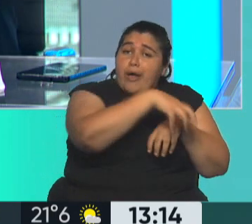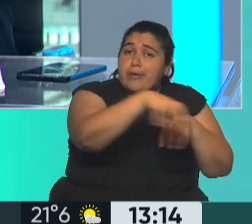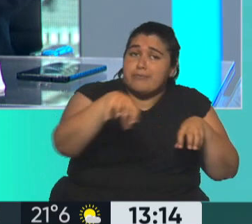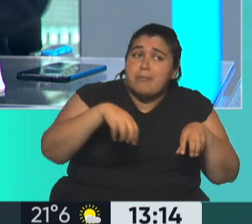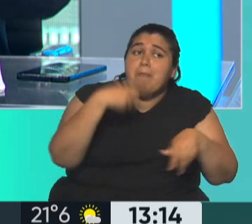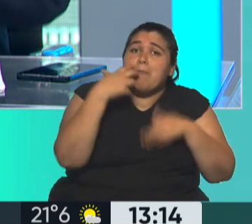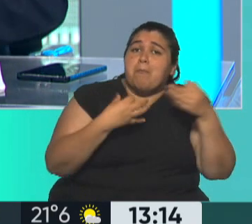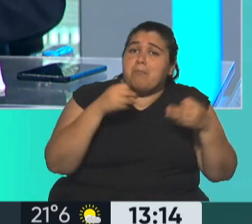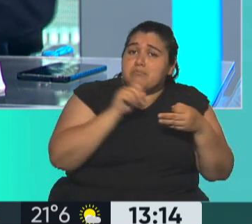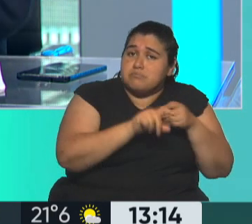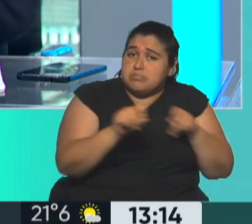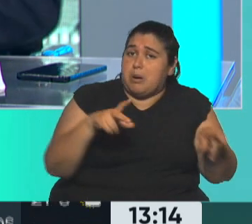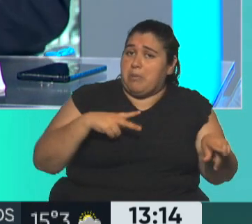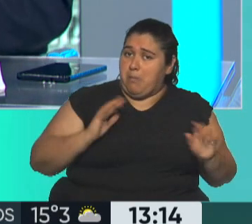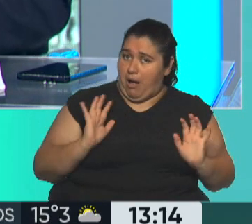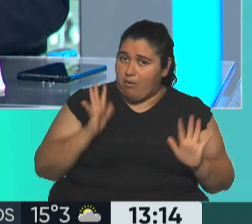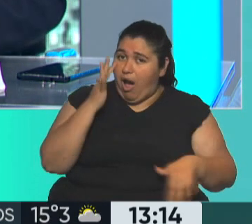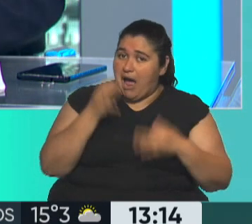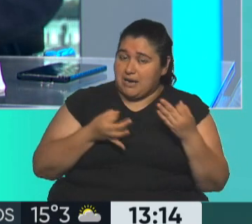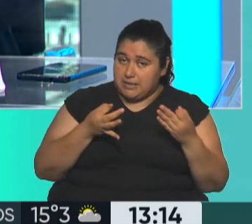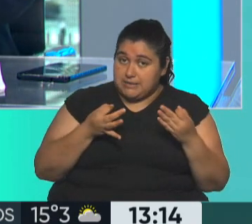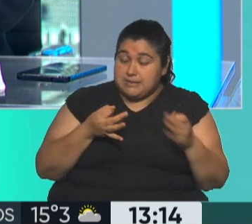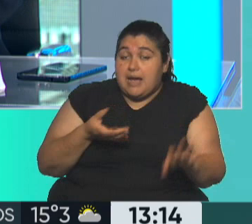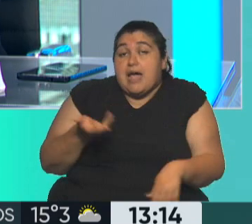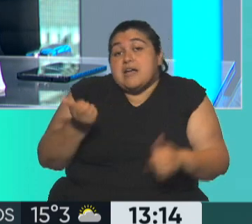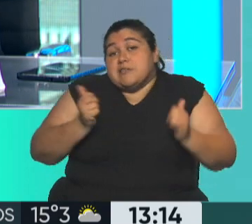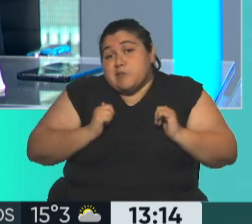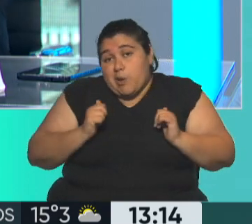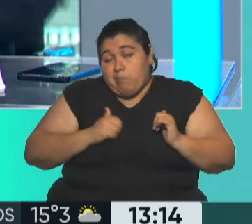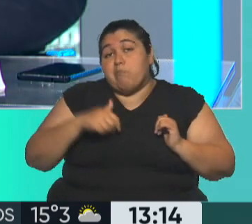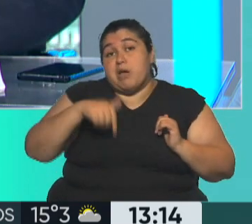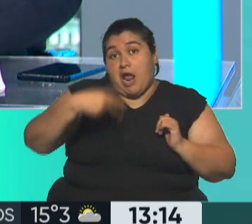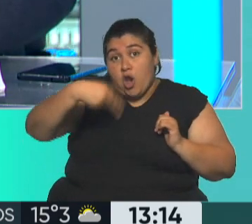privadas. Con lo cual uno a esta altura, hasta podría anticipar que en noviembre va a ser un índice más bajo que octubre. Gracias.